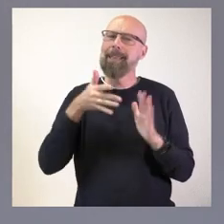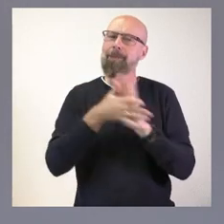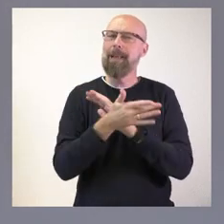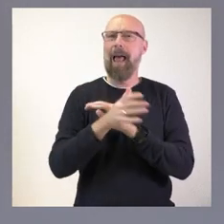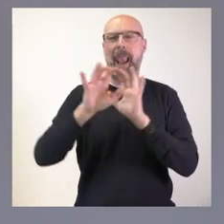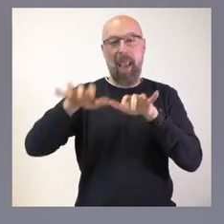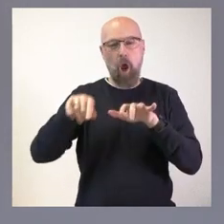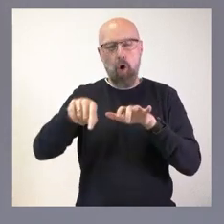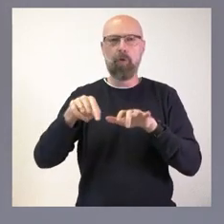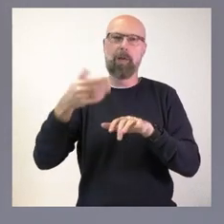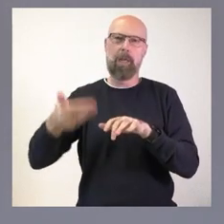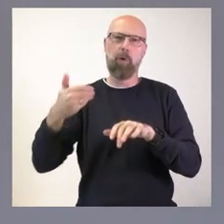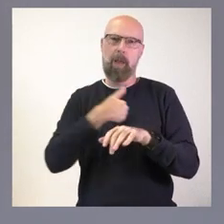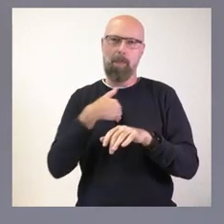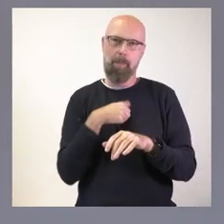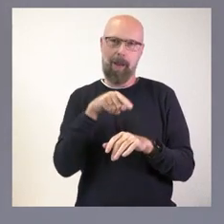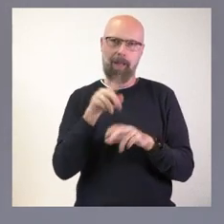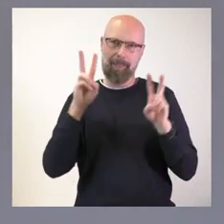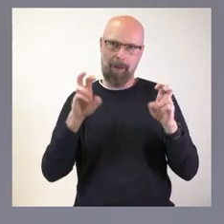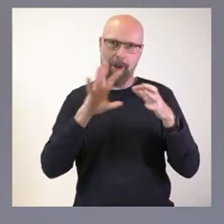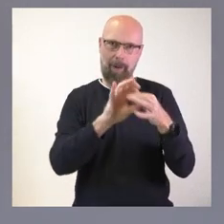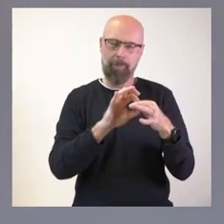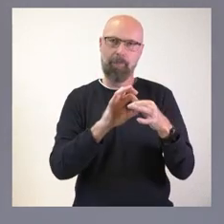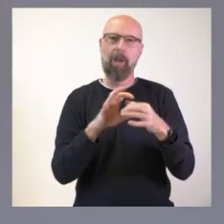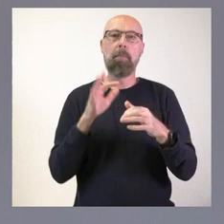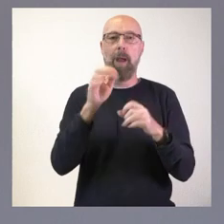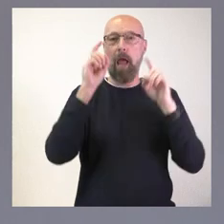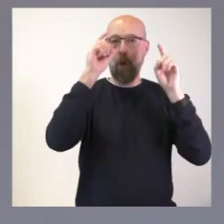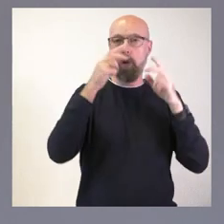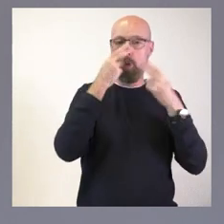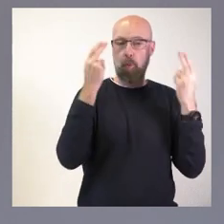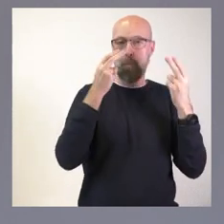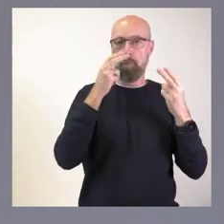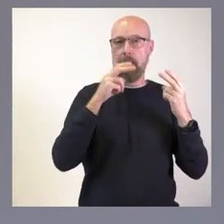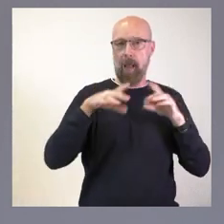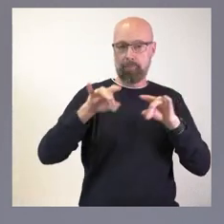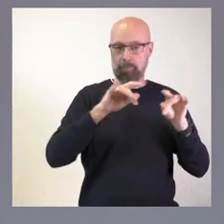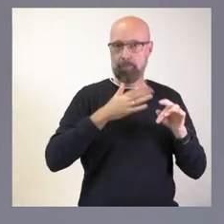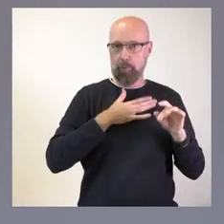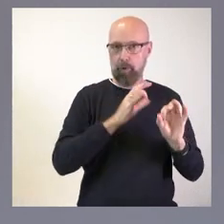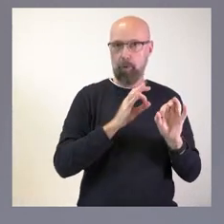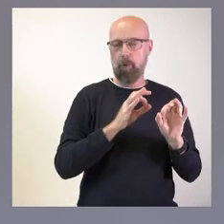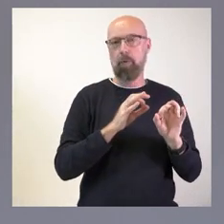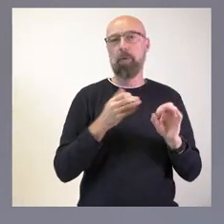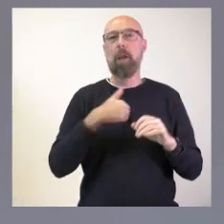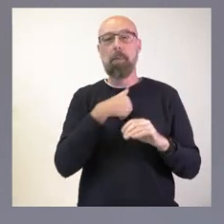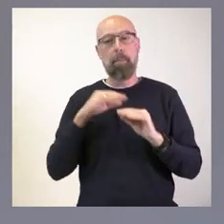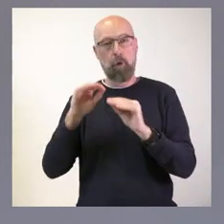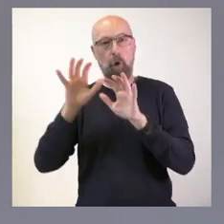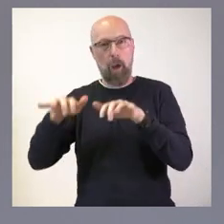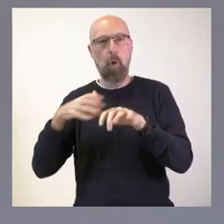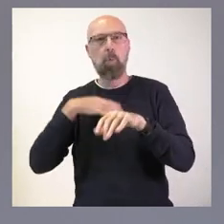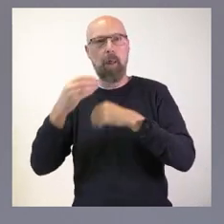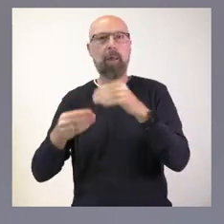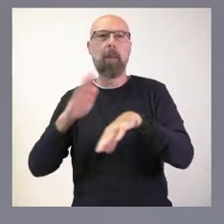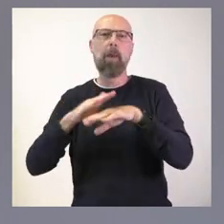tiene en este ámbito, que la educación pública de nuestra comunidad autónoma tiene y el papel que León también puede desarrollar en torno a la